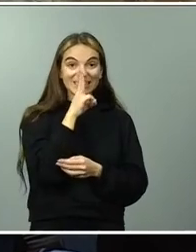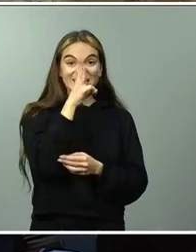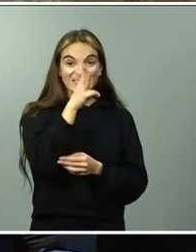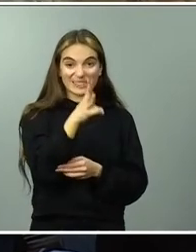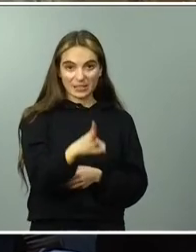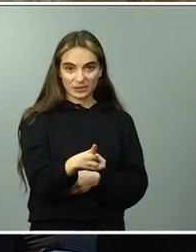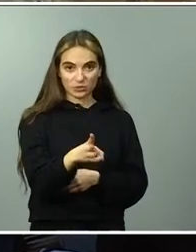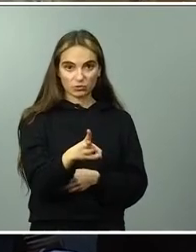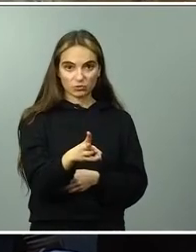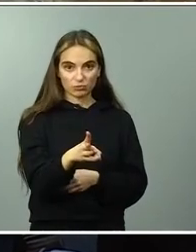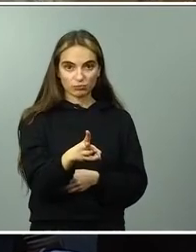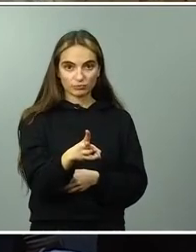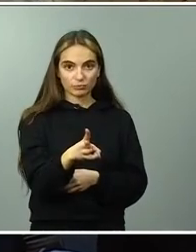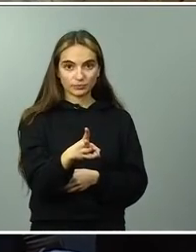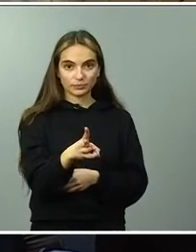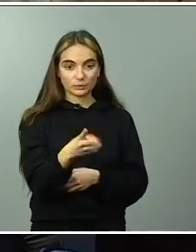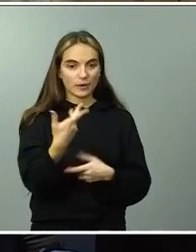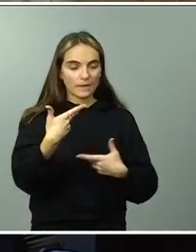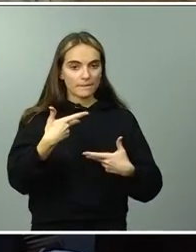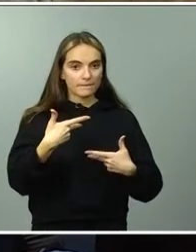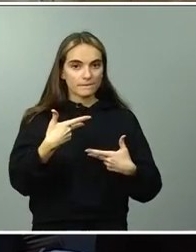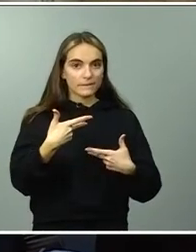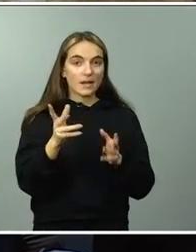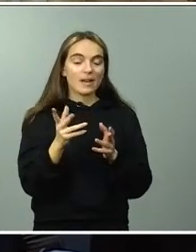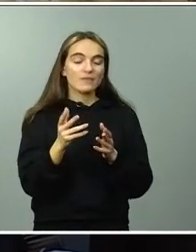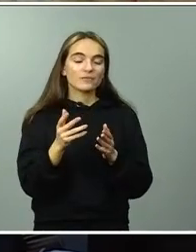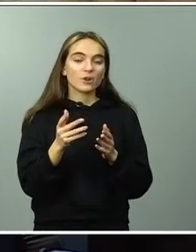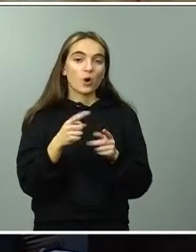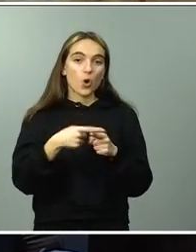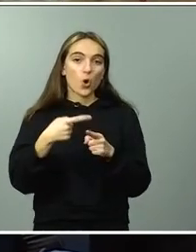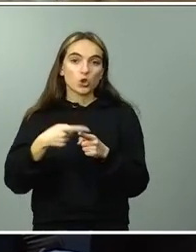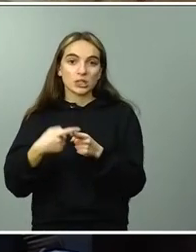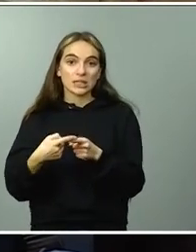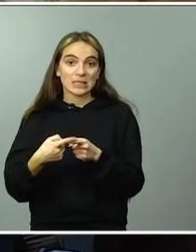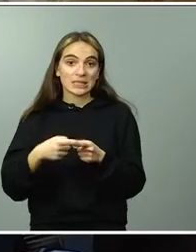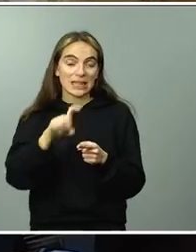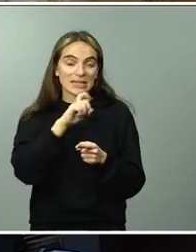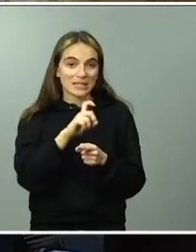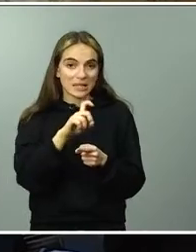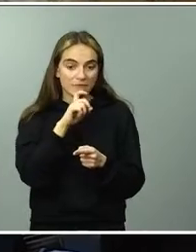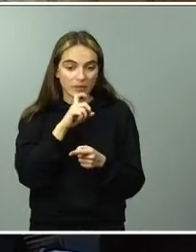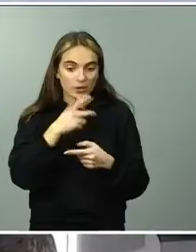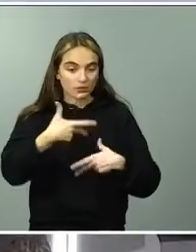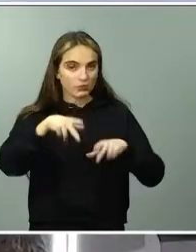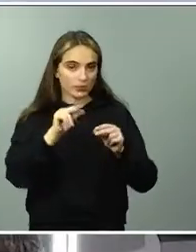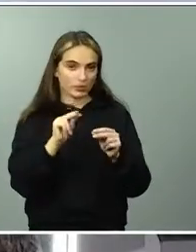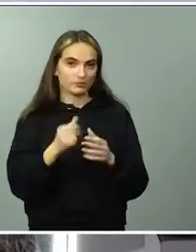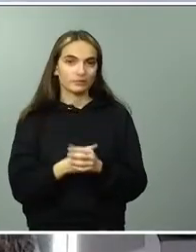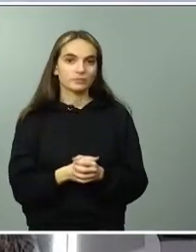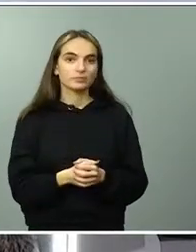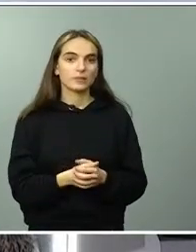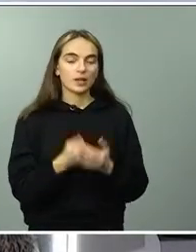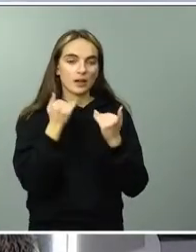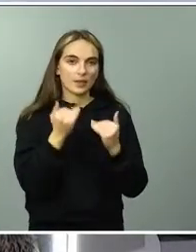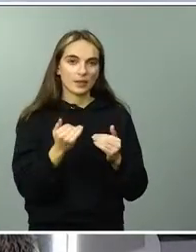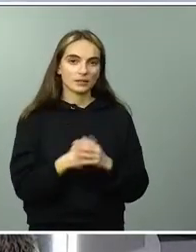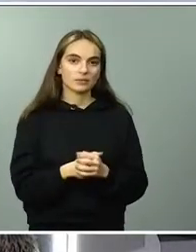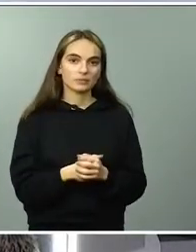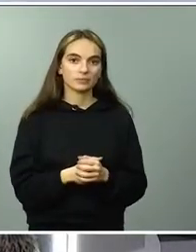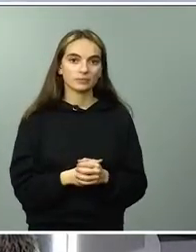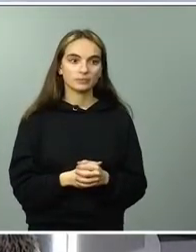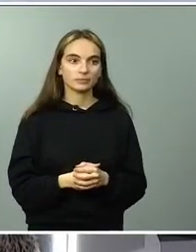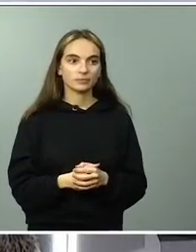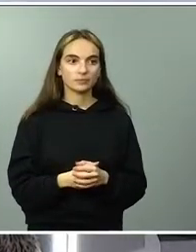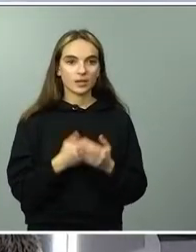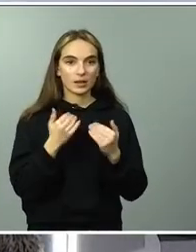como recoge la ley del deporte que se aprobó en diciembre de 2022. Muchas gracias. Gracias, ministro. En